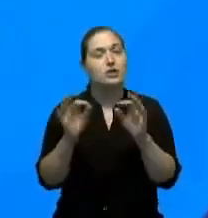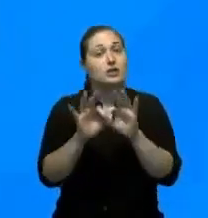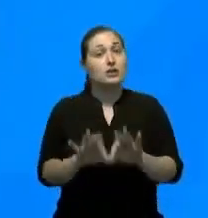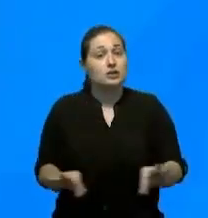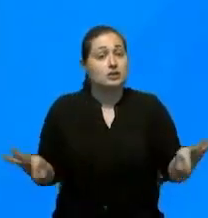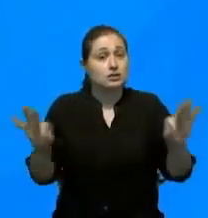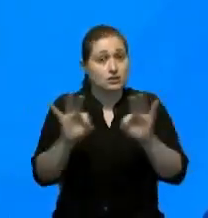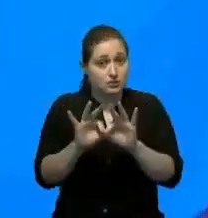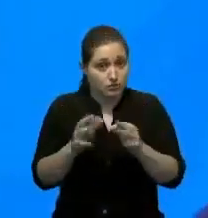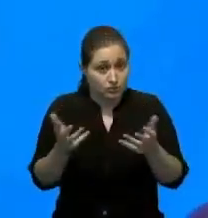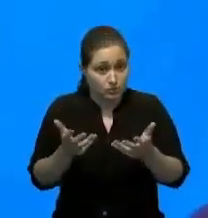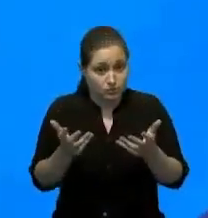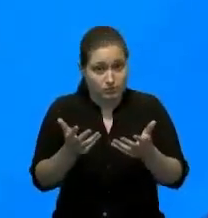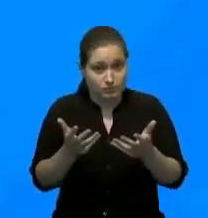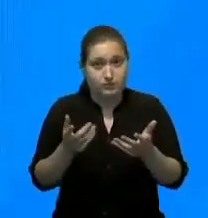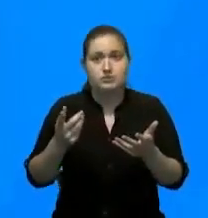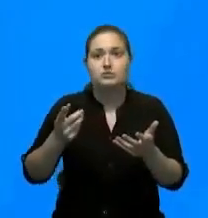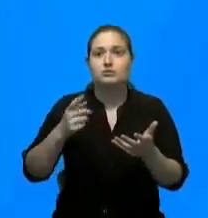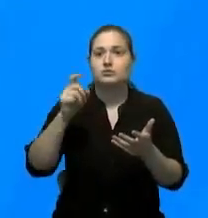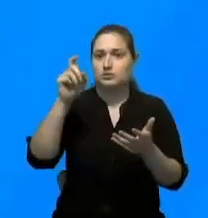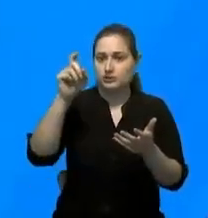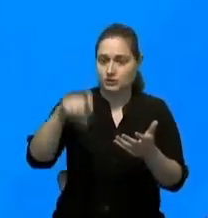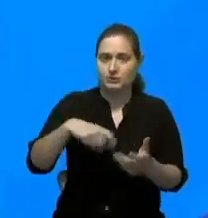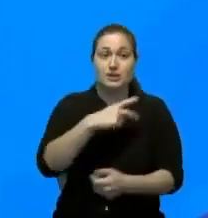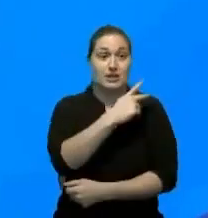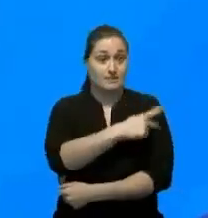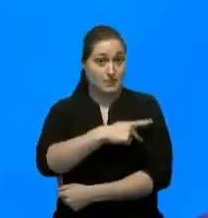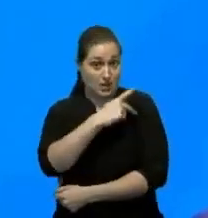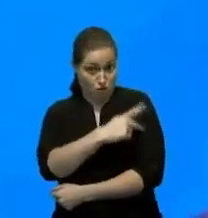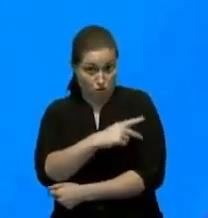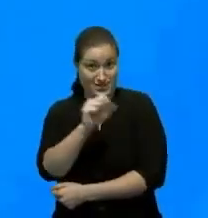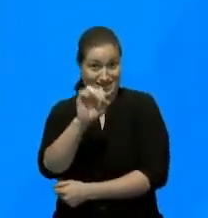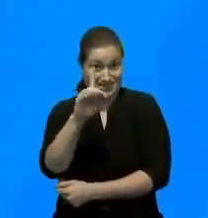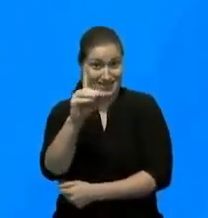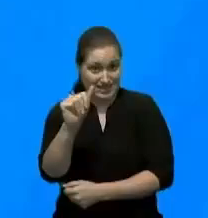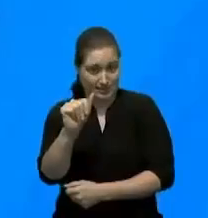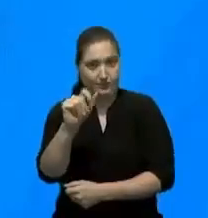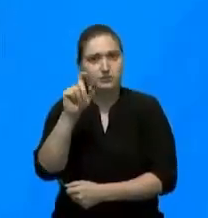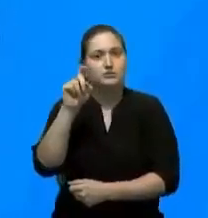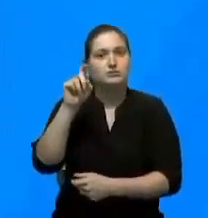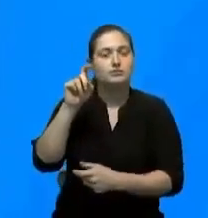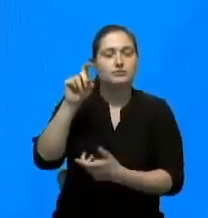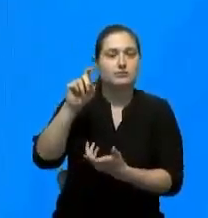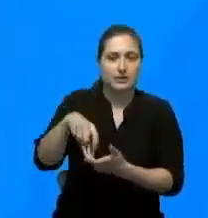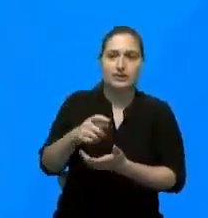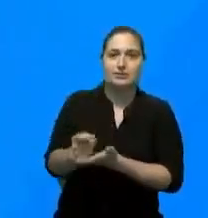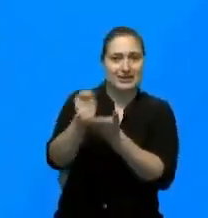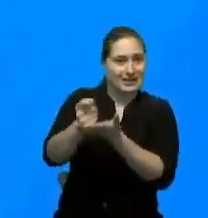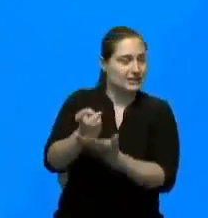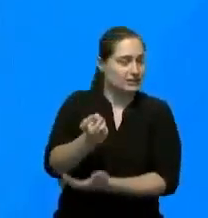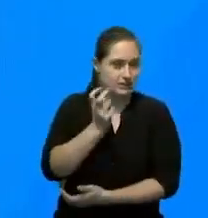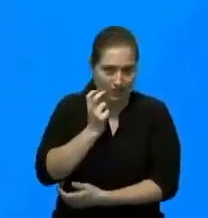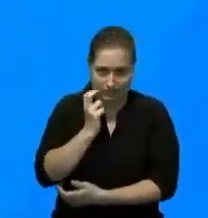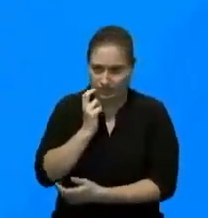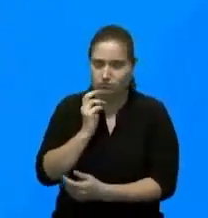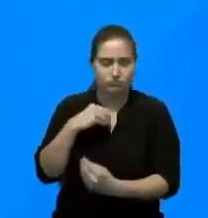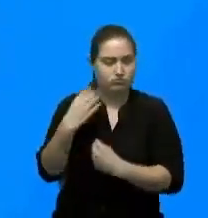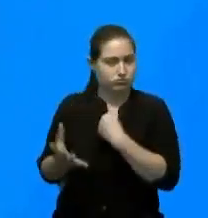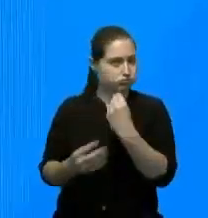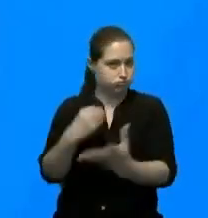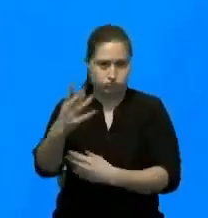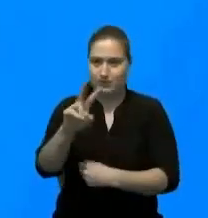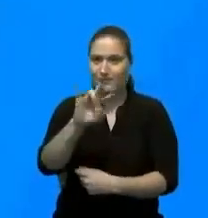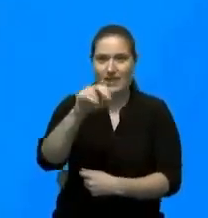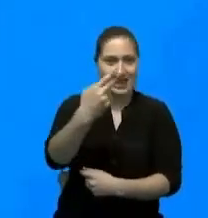de cubrimiento a todos los pacientes de diagnóstico seguimiento tratamiento totalmente gratis integral de los pacientes con VIH